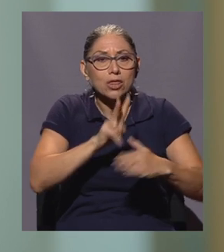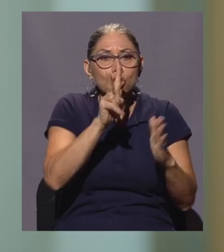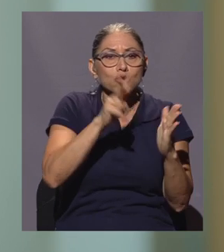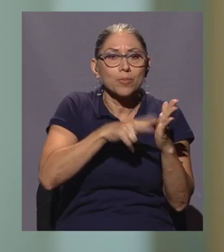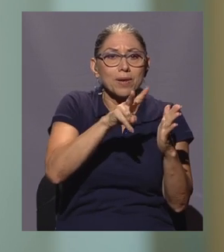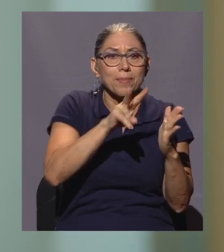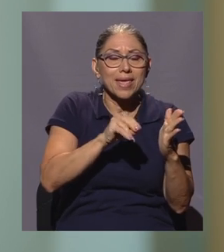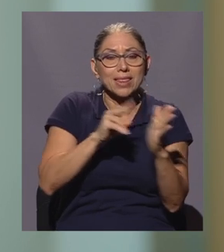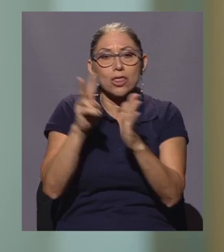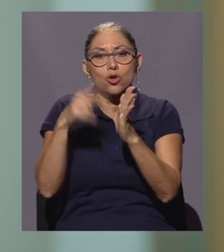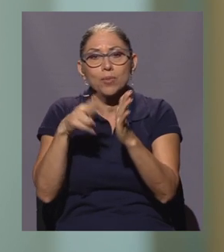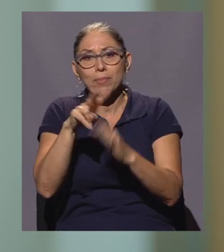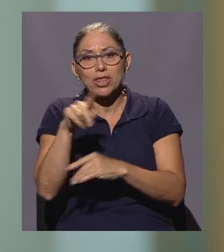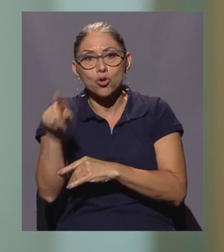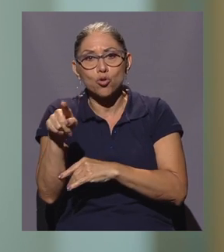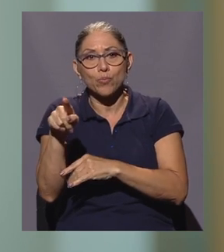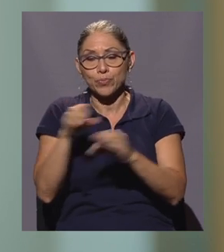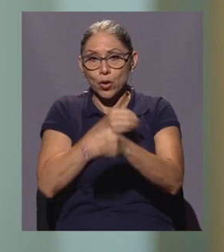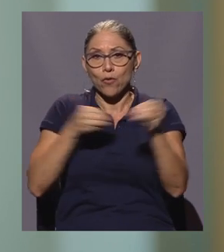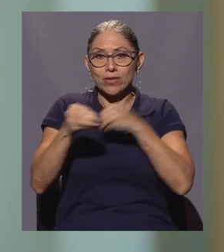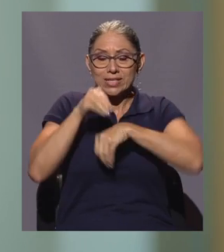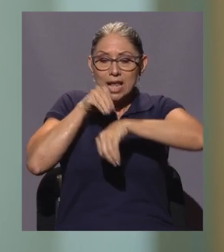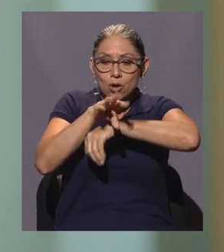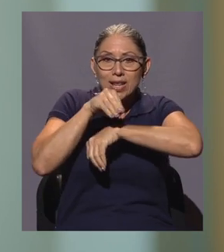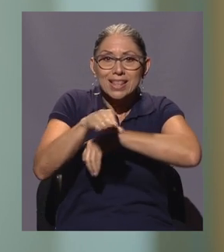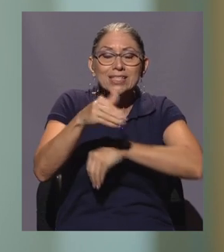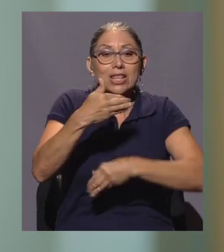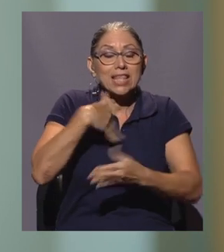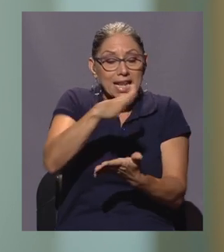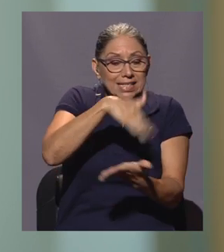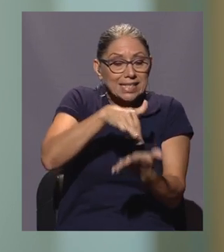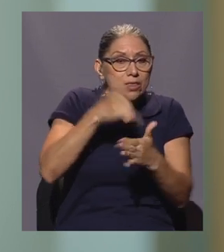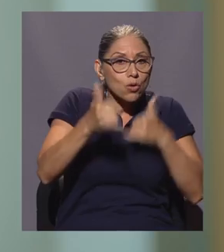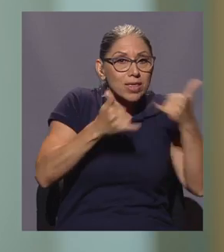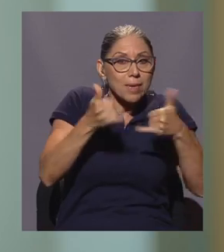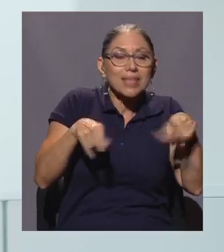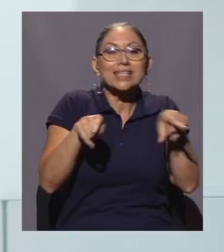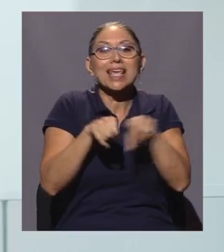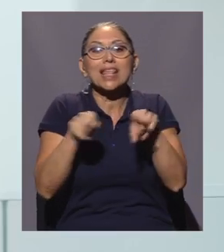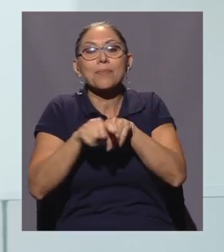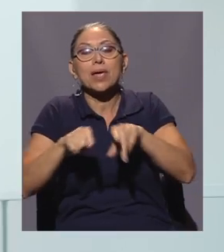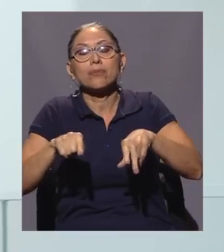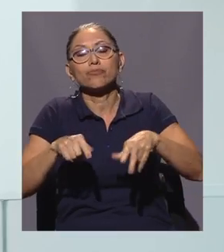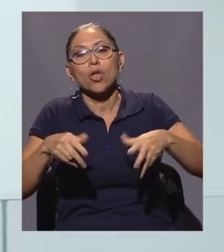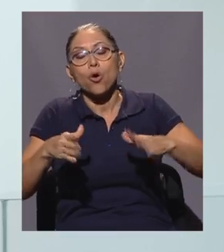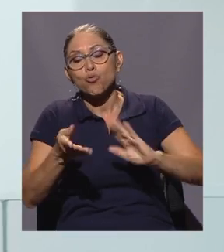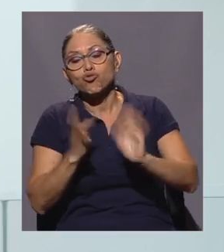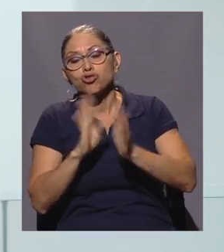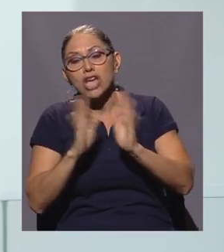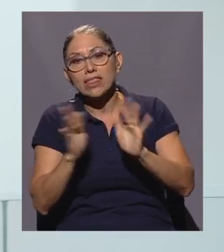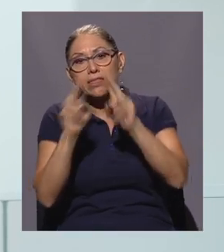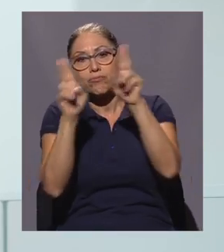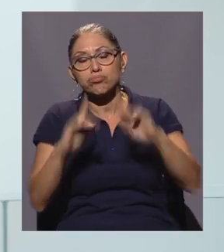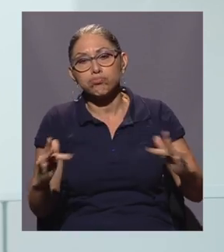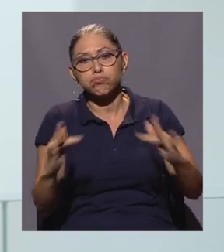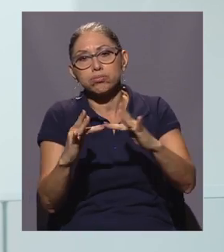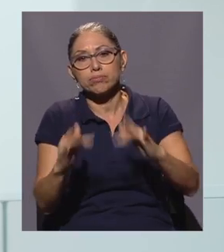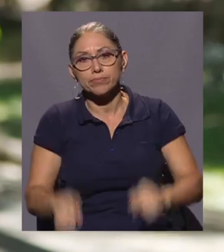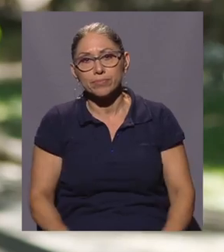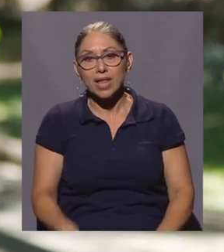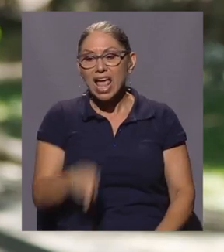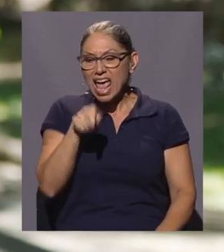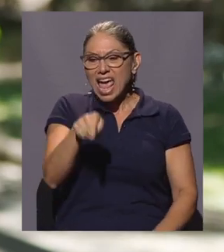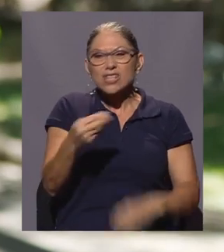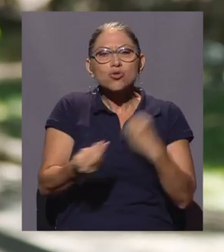Oficina de Orientación de la UCR habilitó un centro de llamadas y un chat en línea. El objetivo con esto es poder